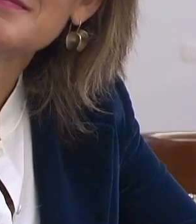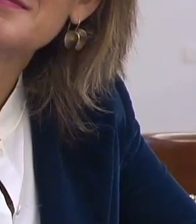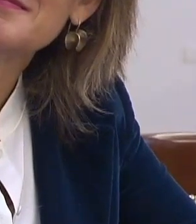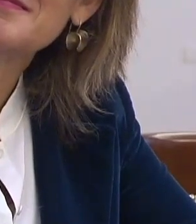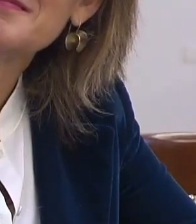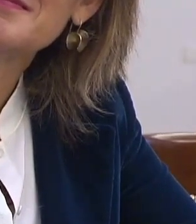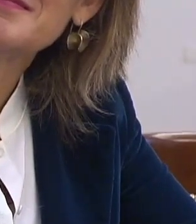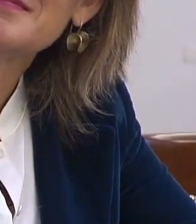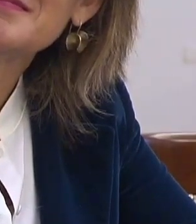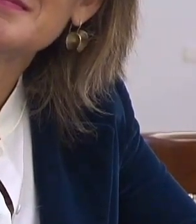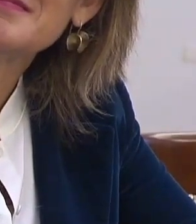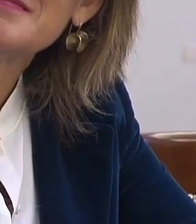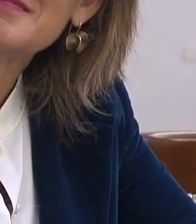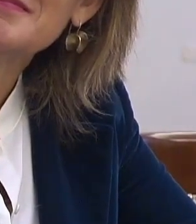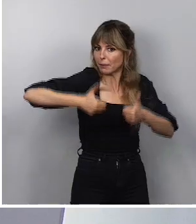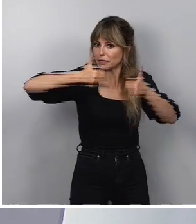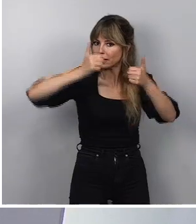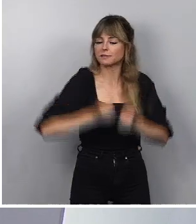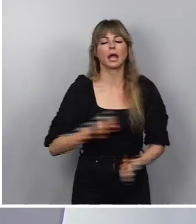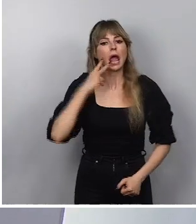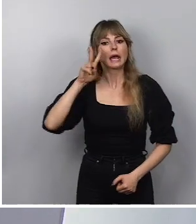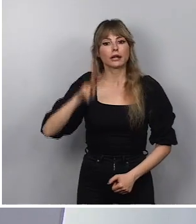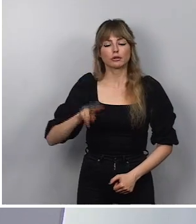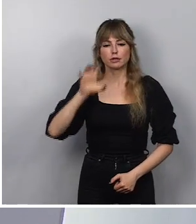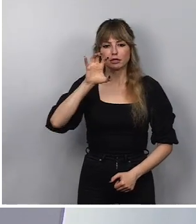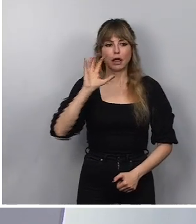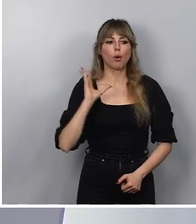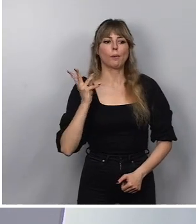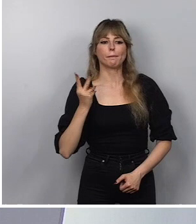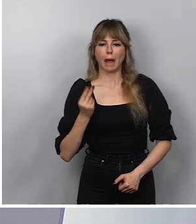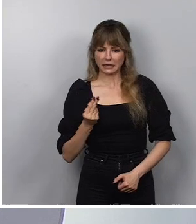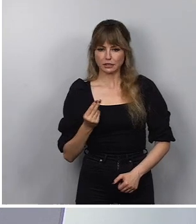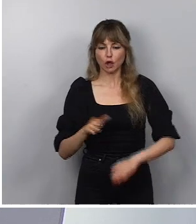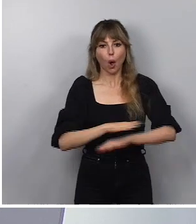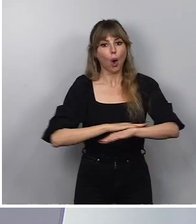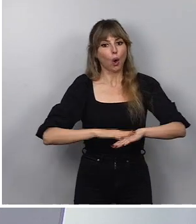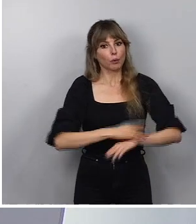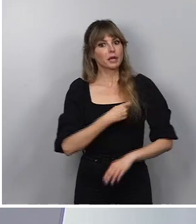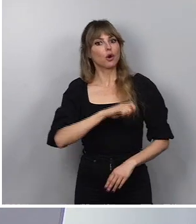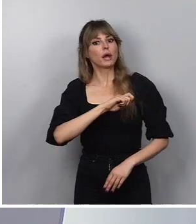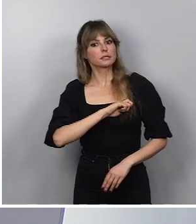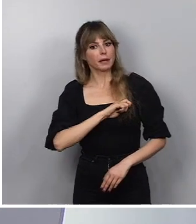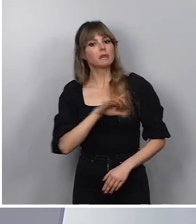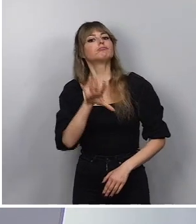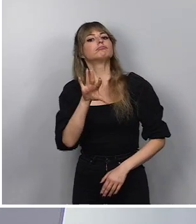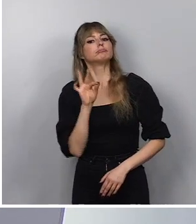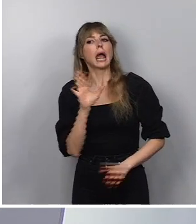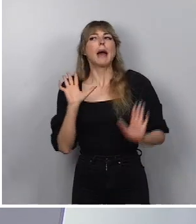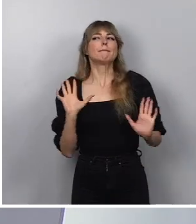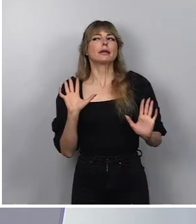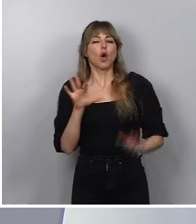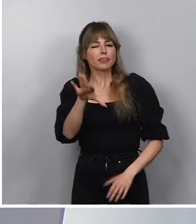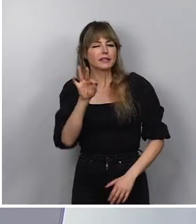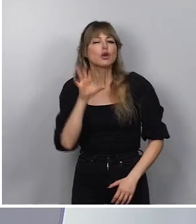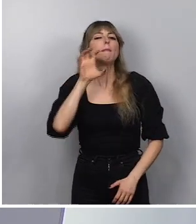uniendo más países. El reconocimiento del Estado de Palestina lo adopta el gobierno de España, pero es una decisión de país,